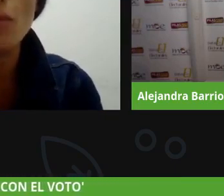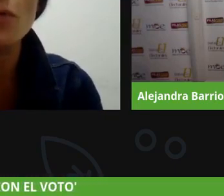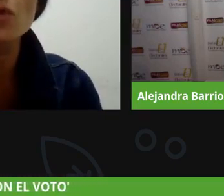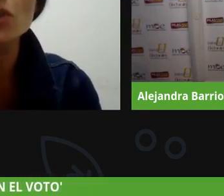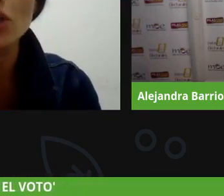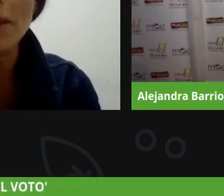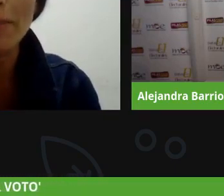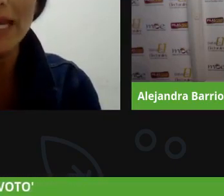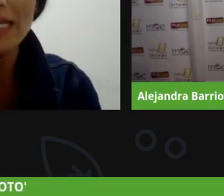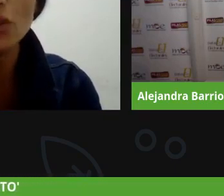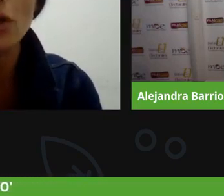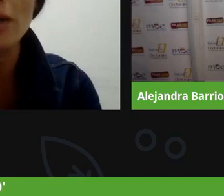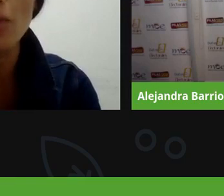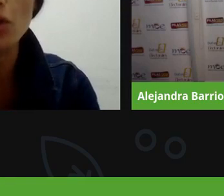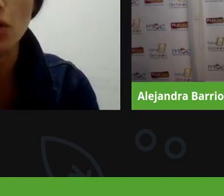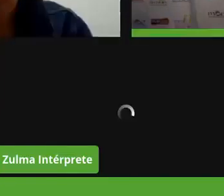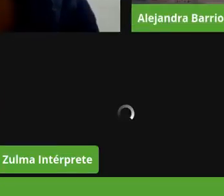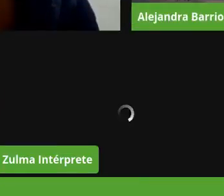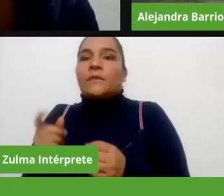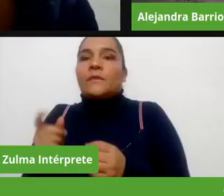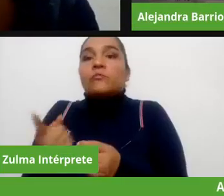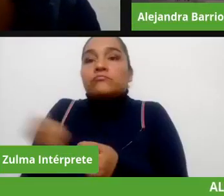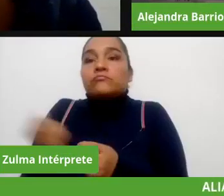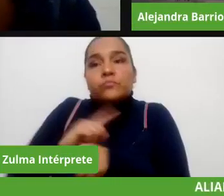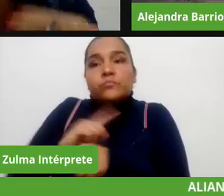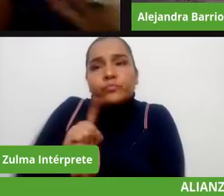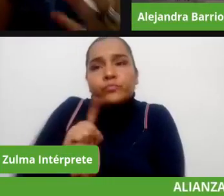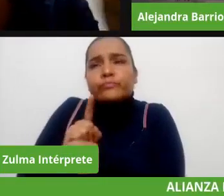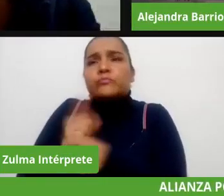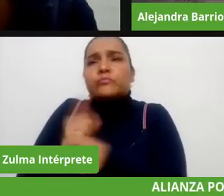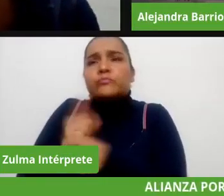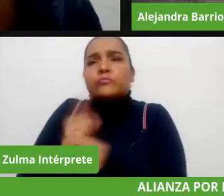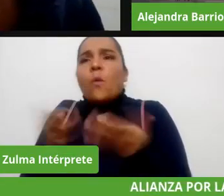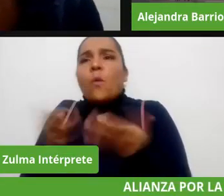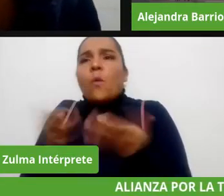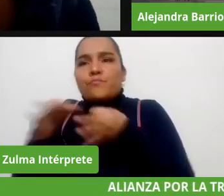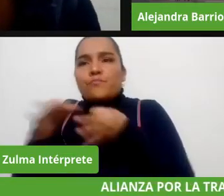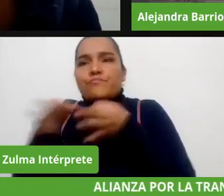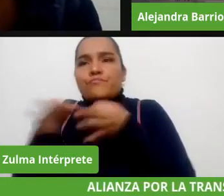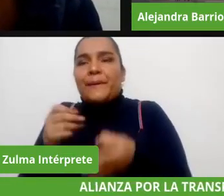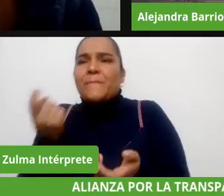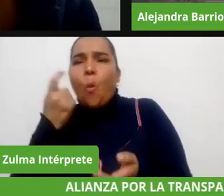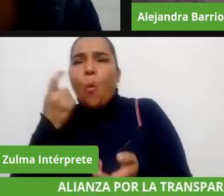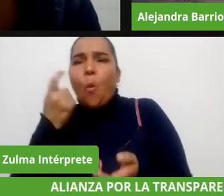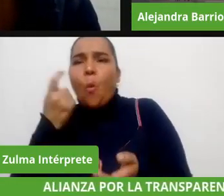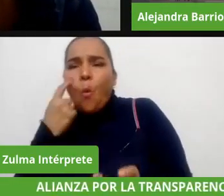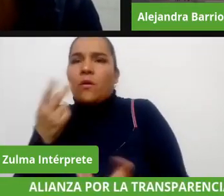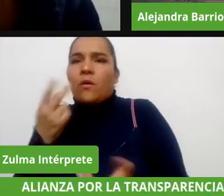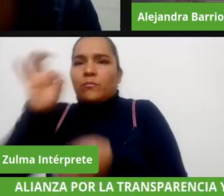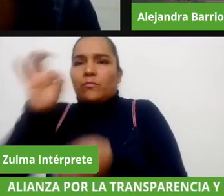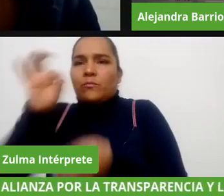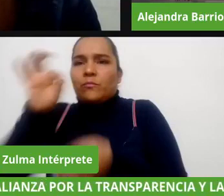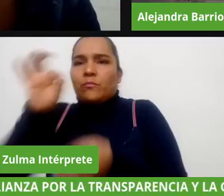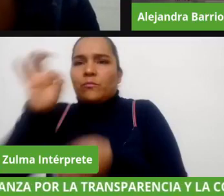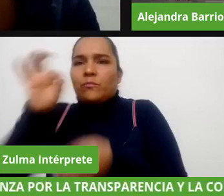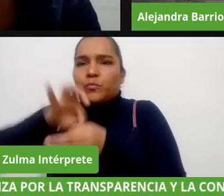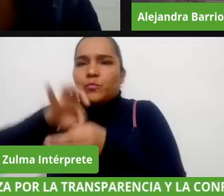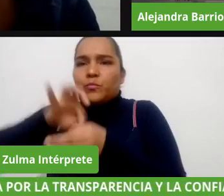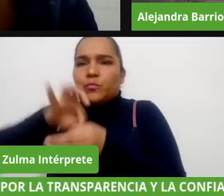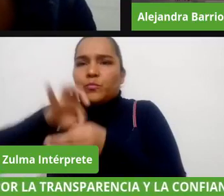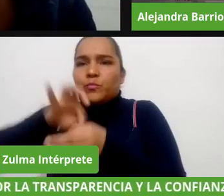explicará cómo funciona pilas con el voto y como ustedes quienes nos siguen aquí a través de este facebook live